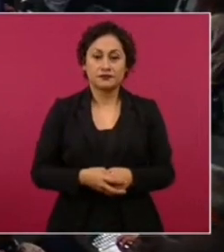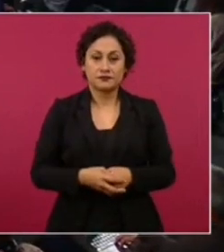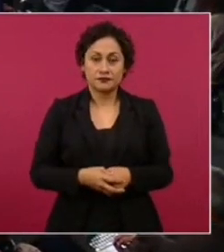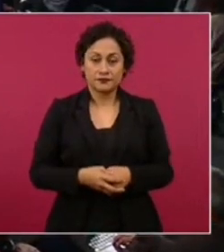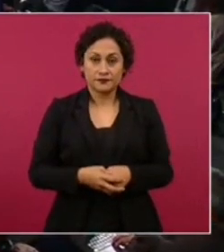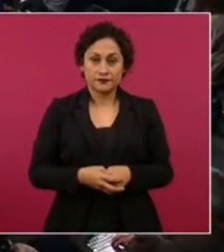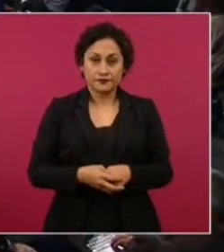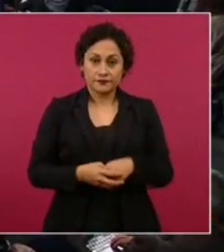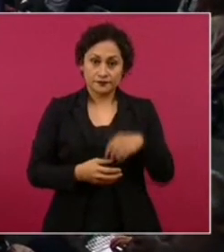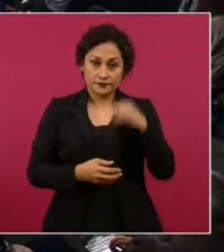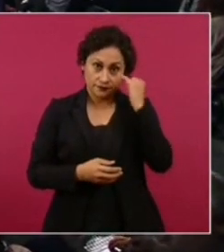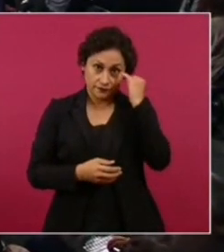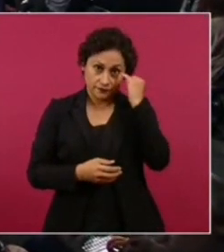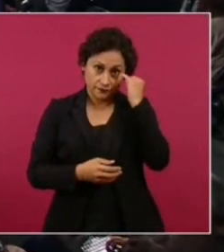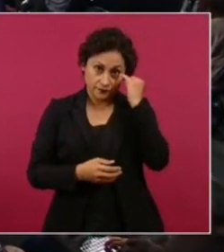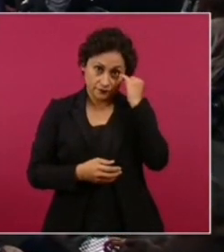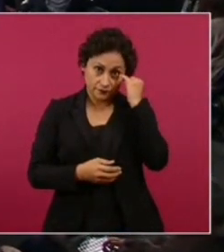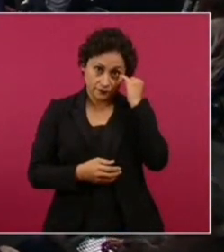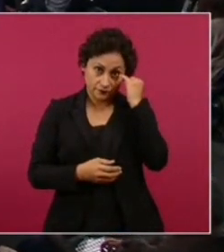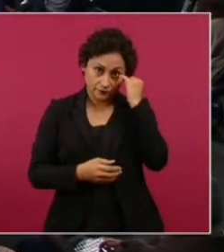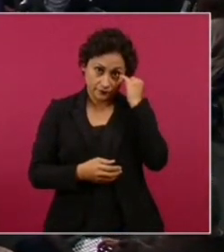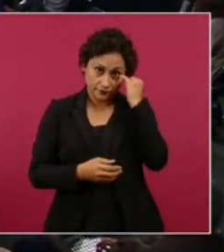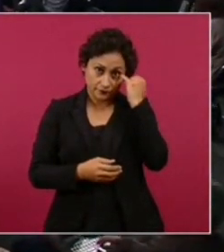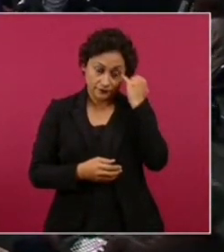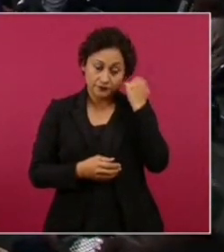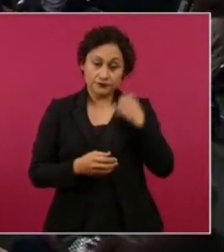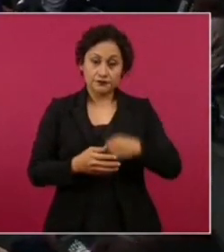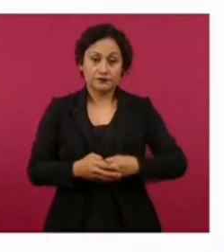Esto es lo que dice Catón,